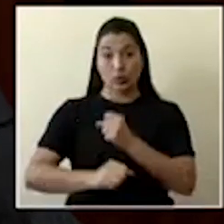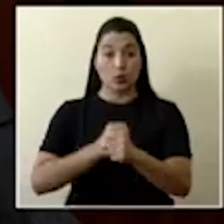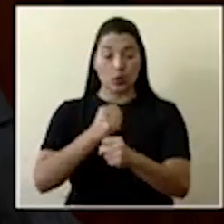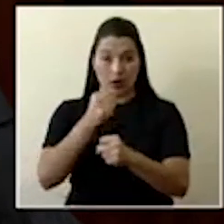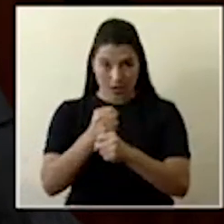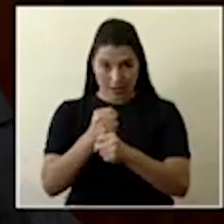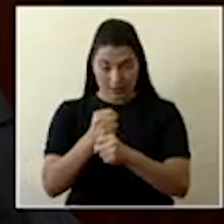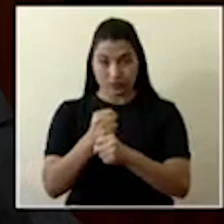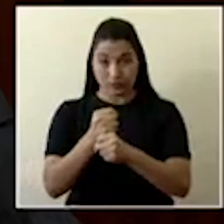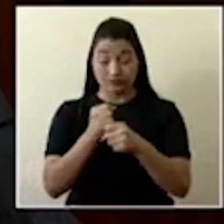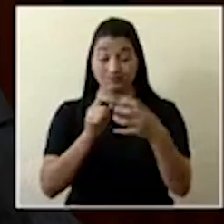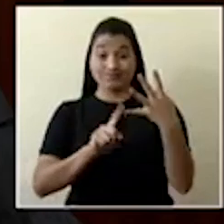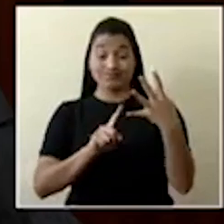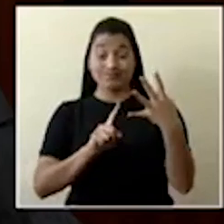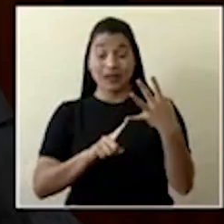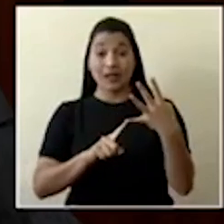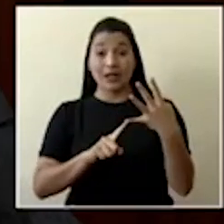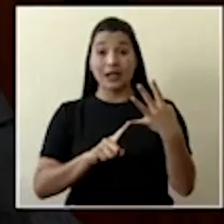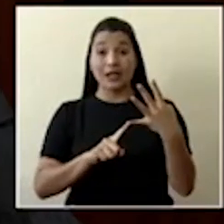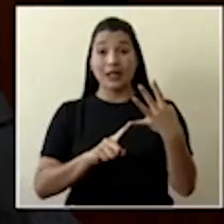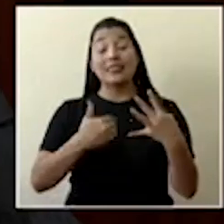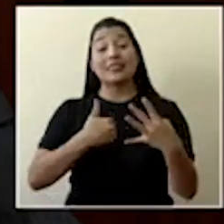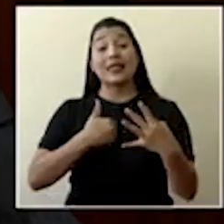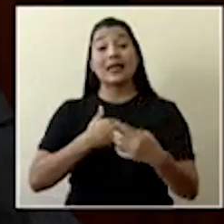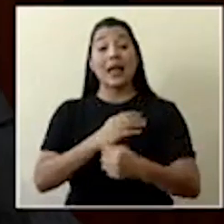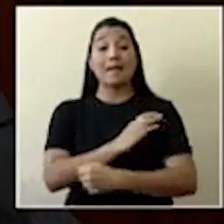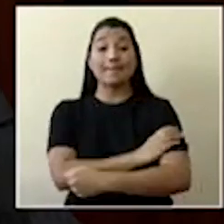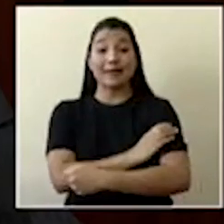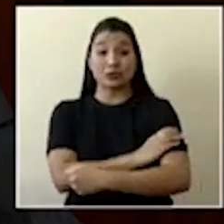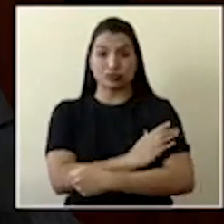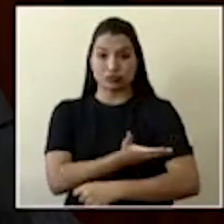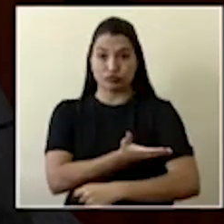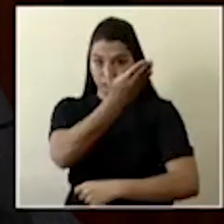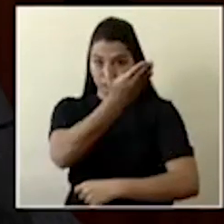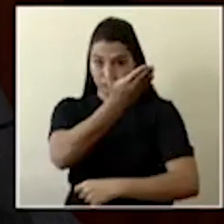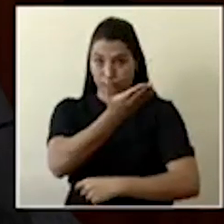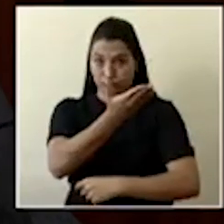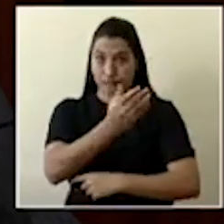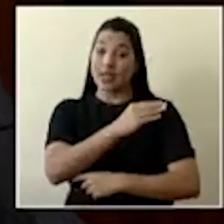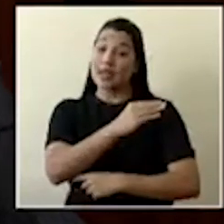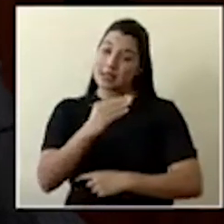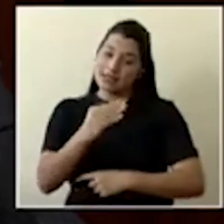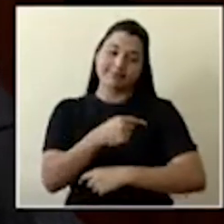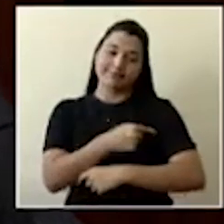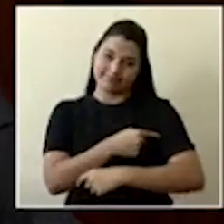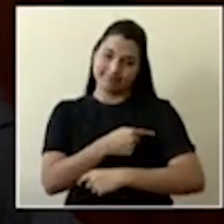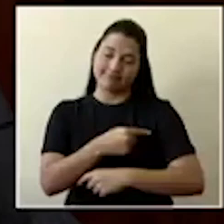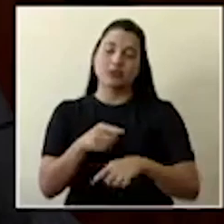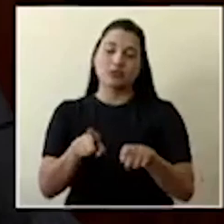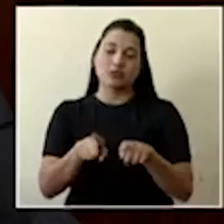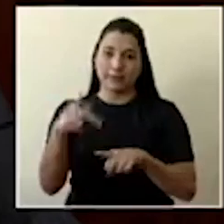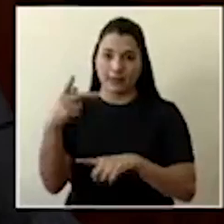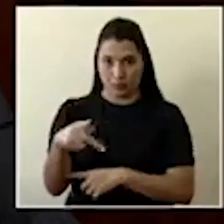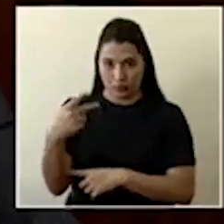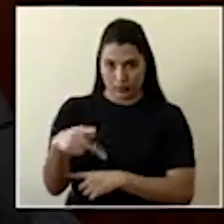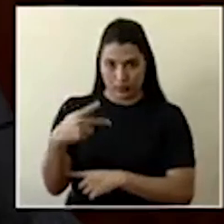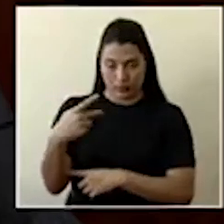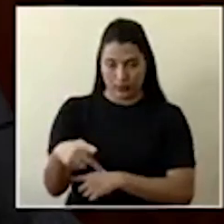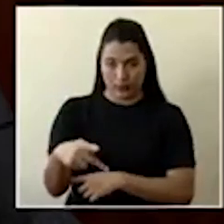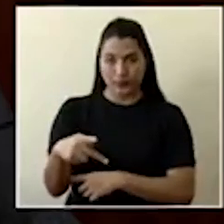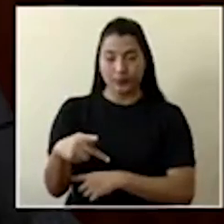quien padecía depresión alta, que también es considerado un factor de riesgo